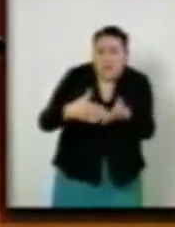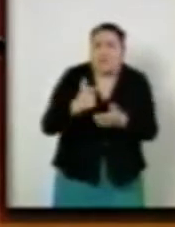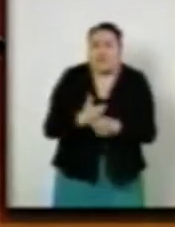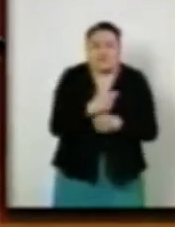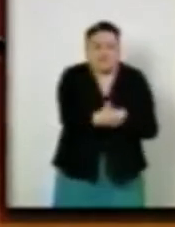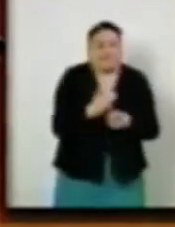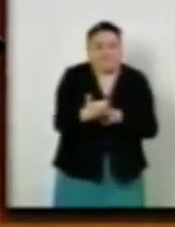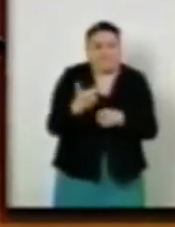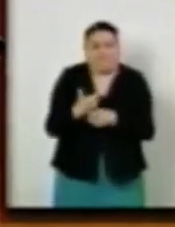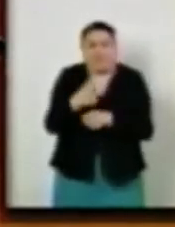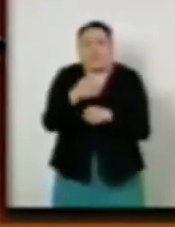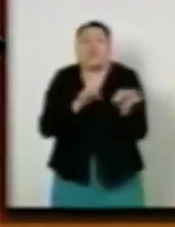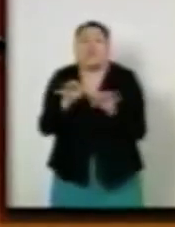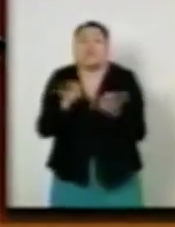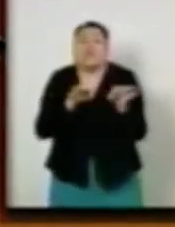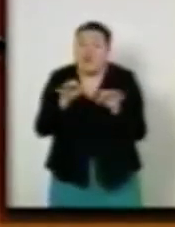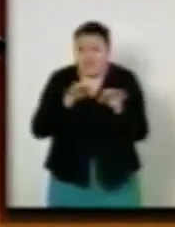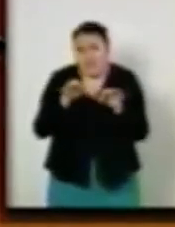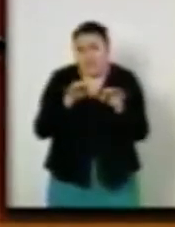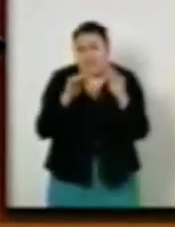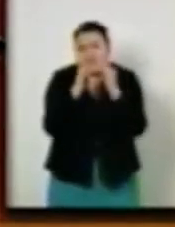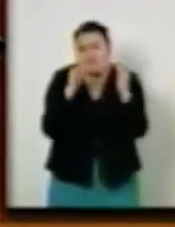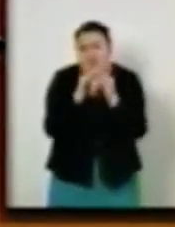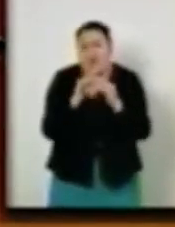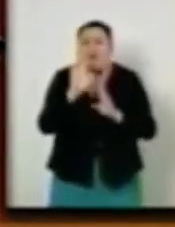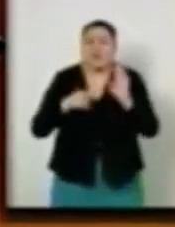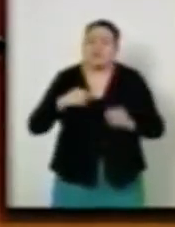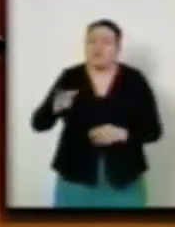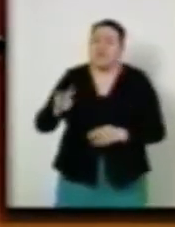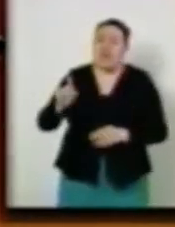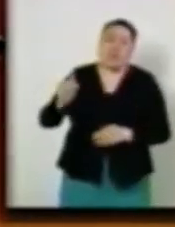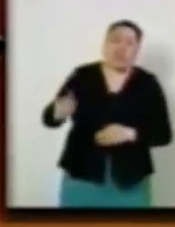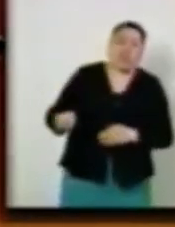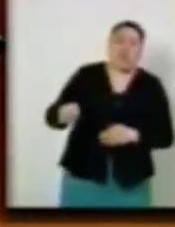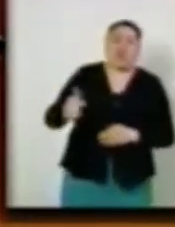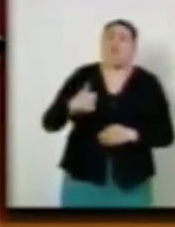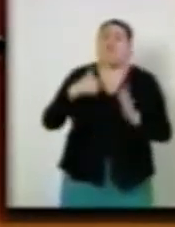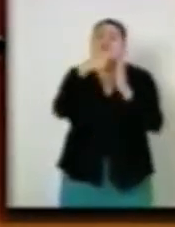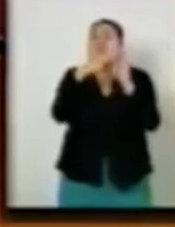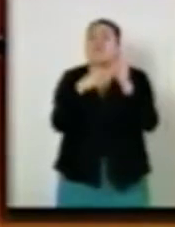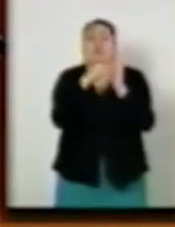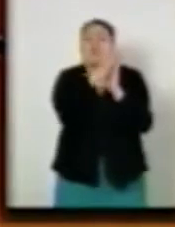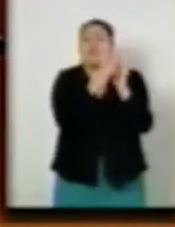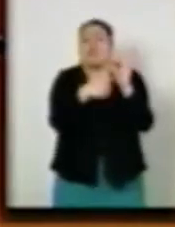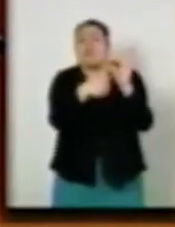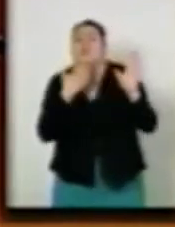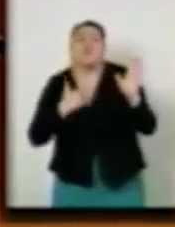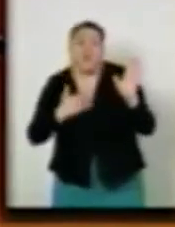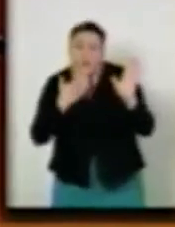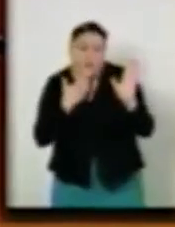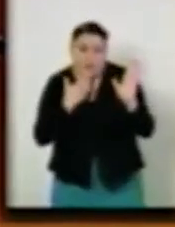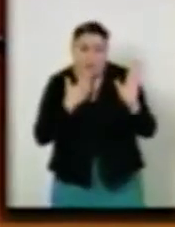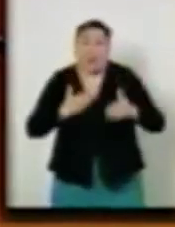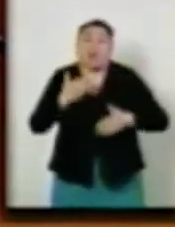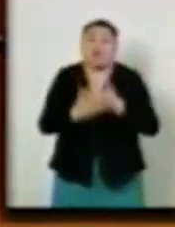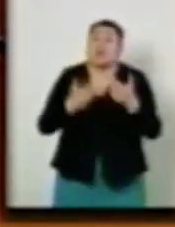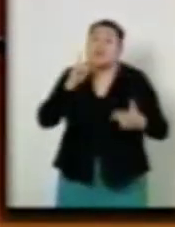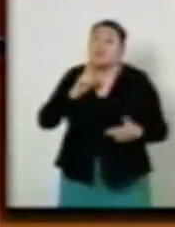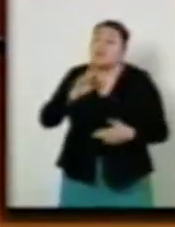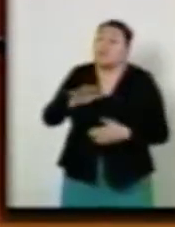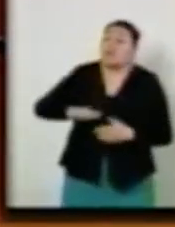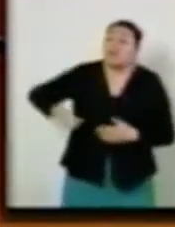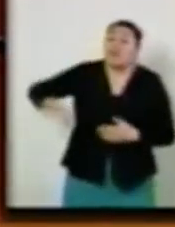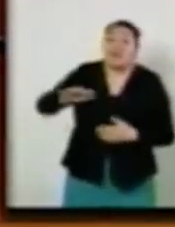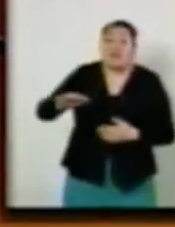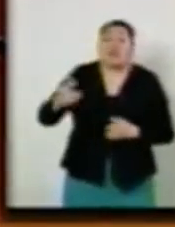trabajo doméstico suele ser infravalorado y poco reglamentado, lo que reduce en condiciones laborales que no se sujetan